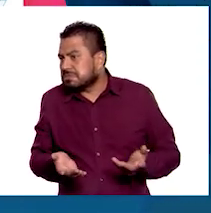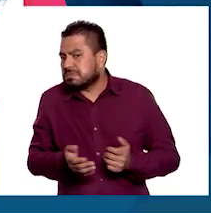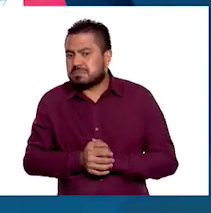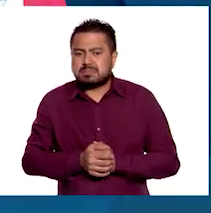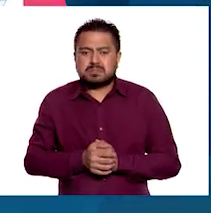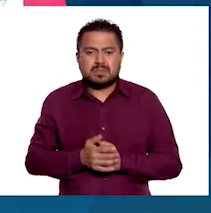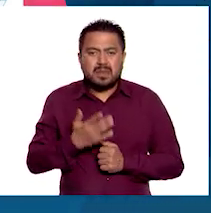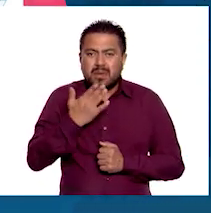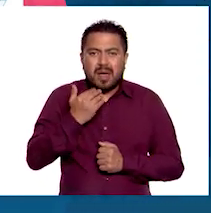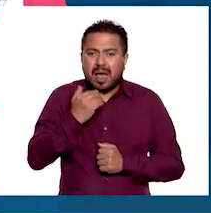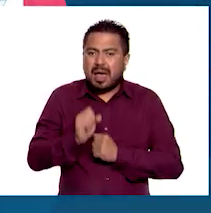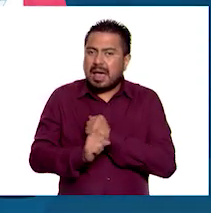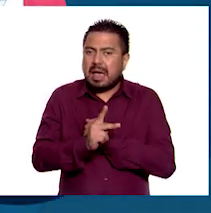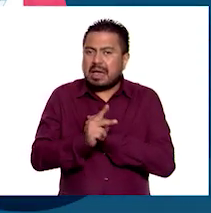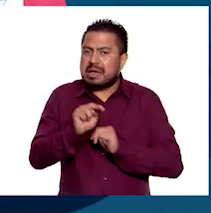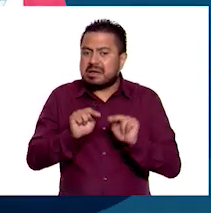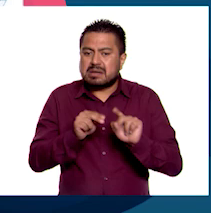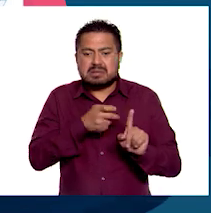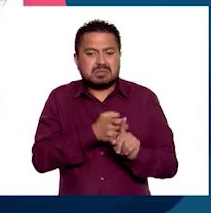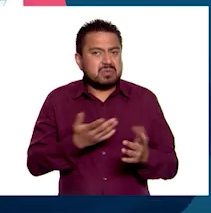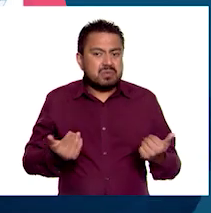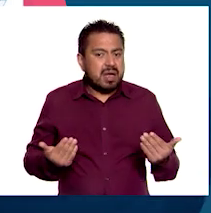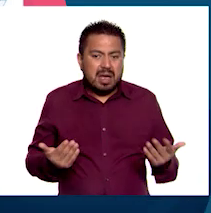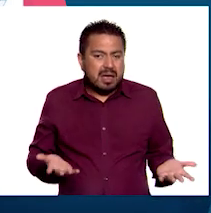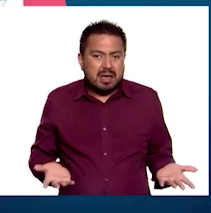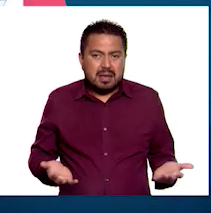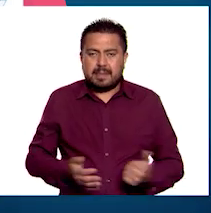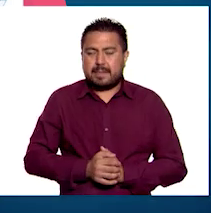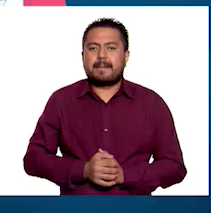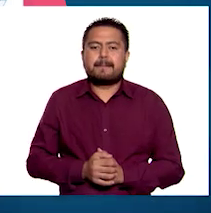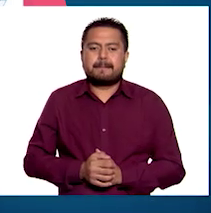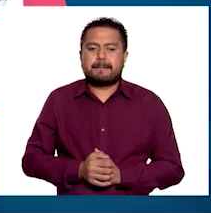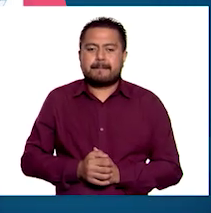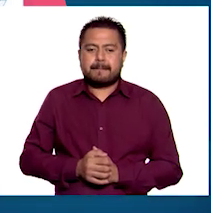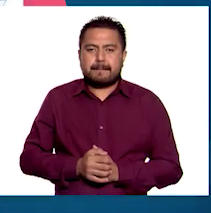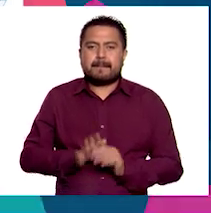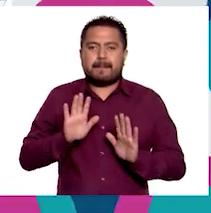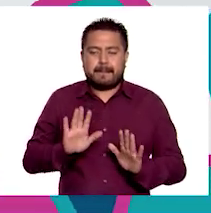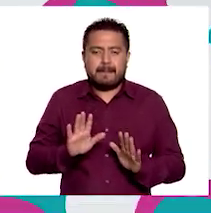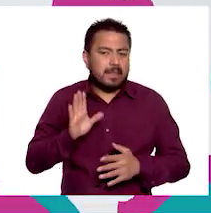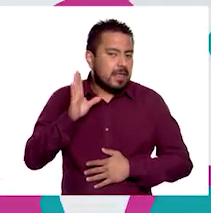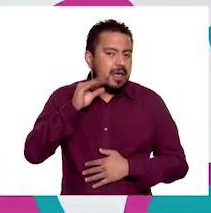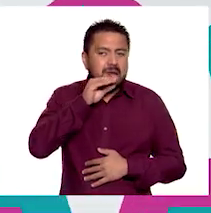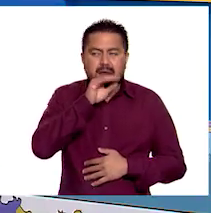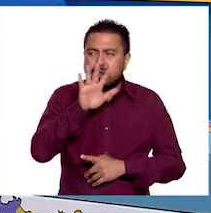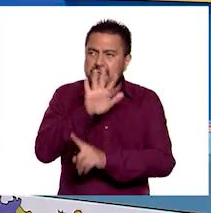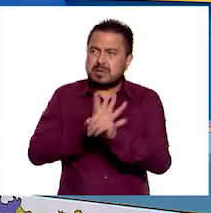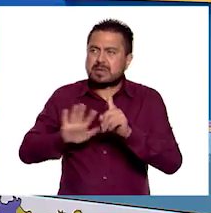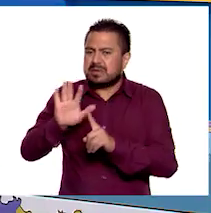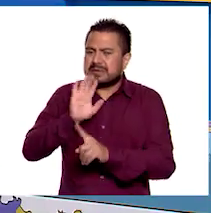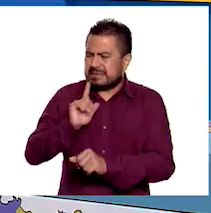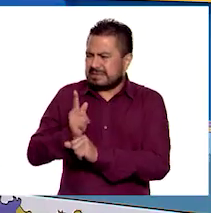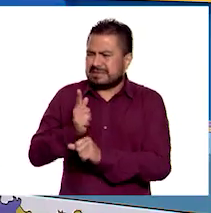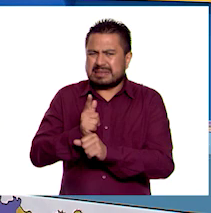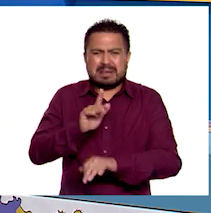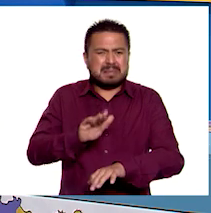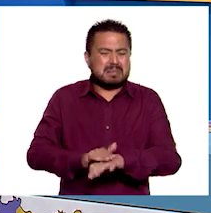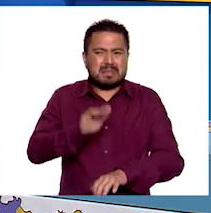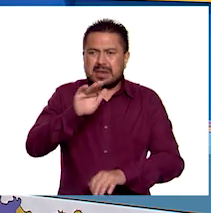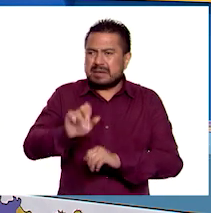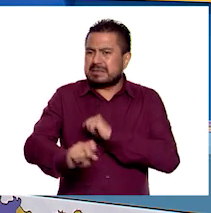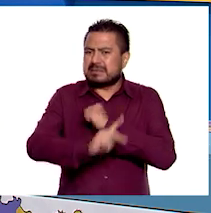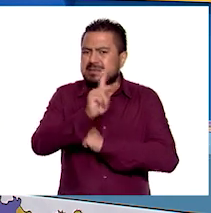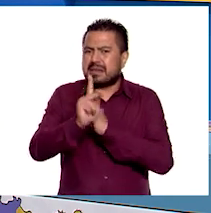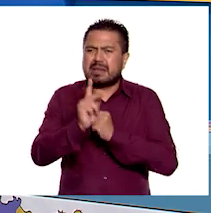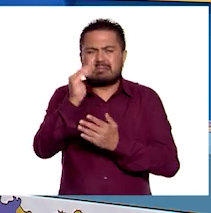No hay países en esta categoría. Así es. En el continente africano podemos ver una mayor cantidad de países